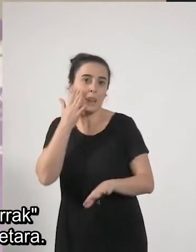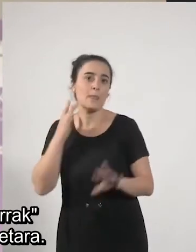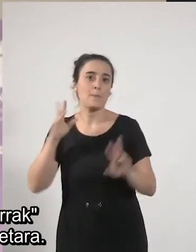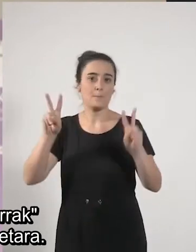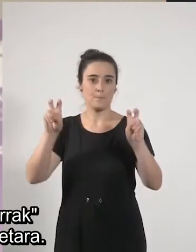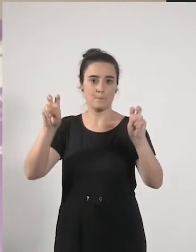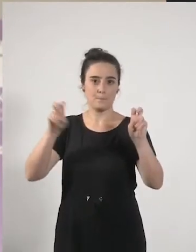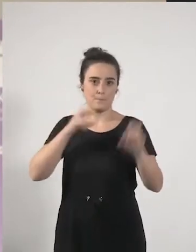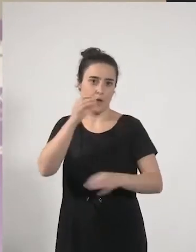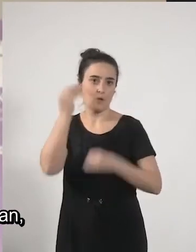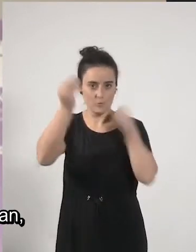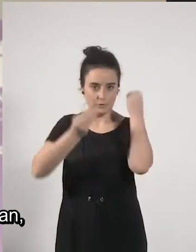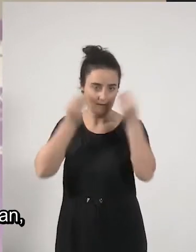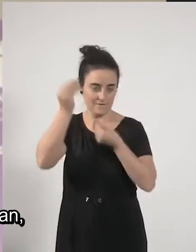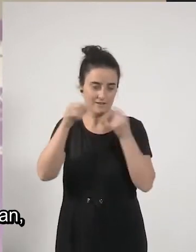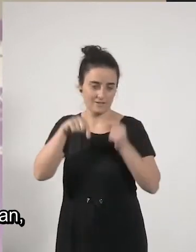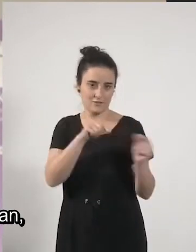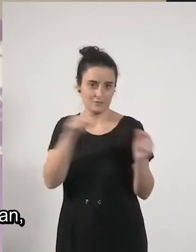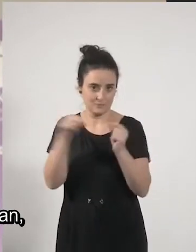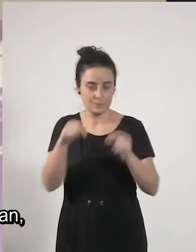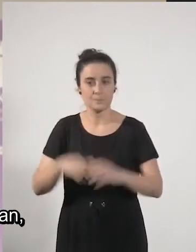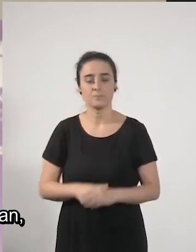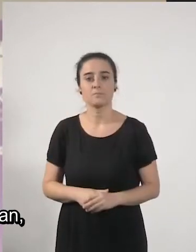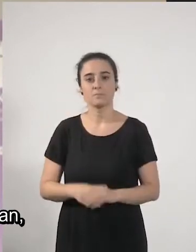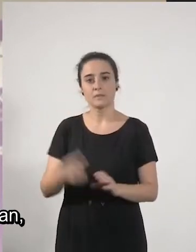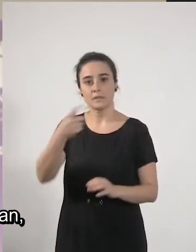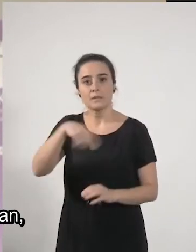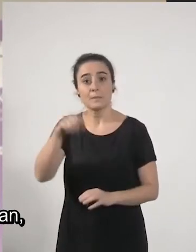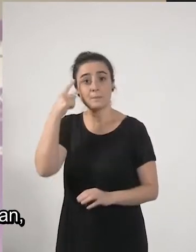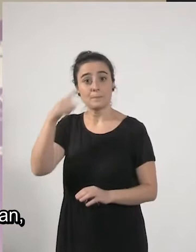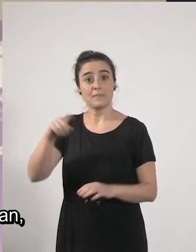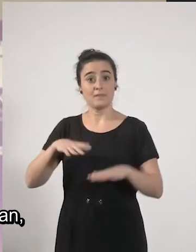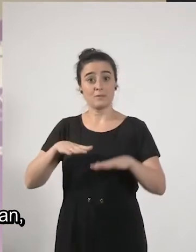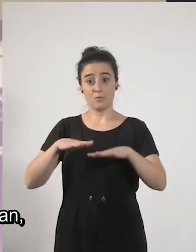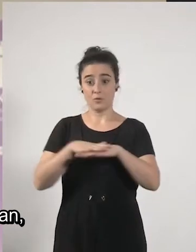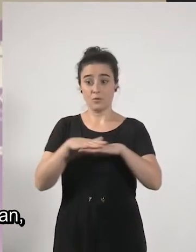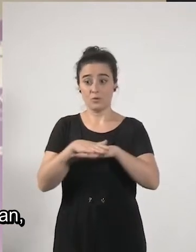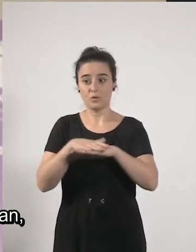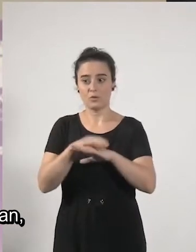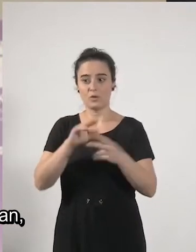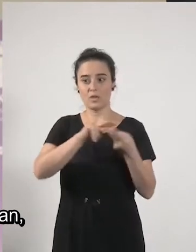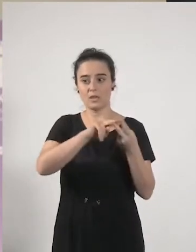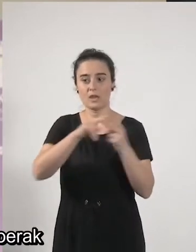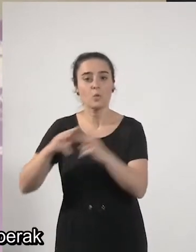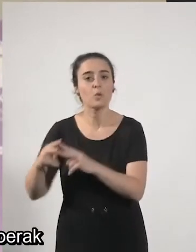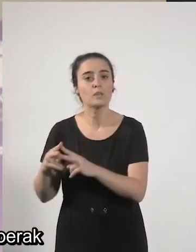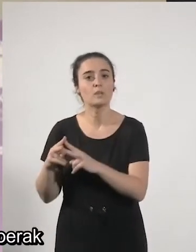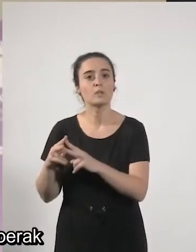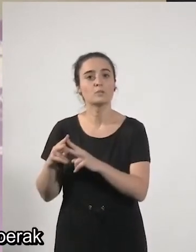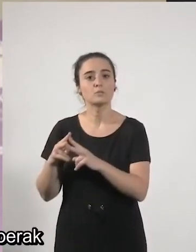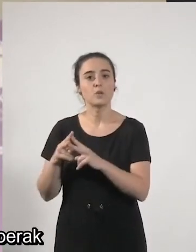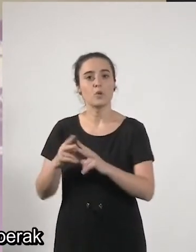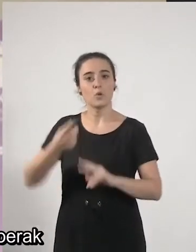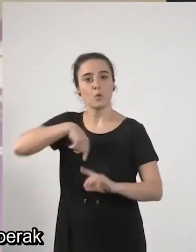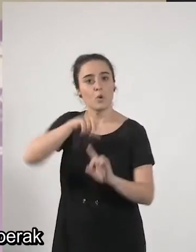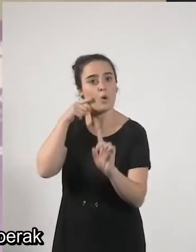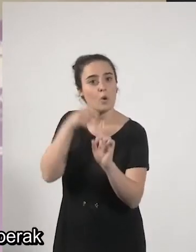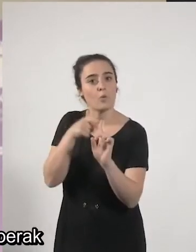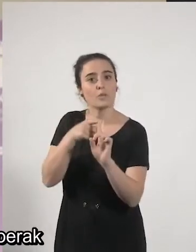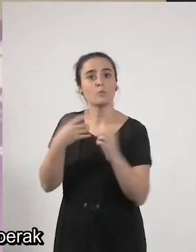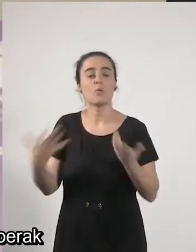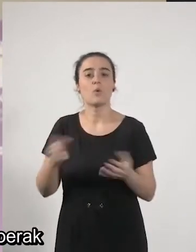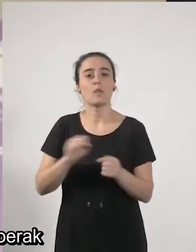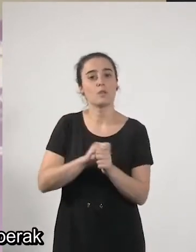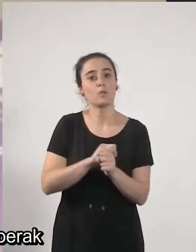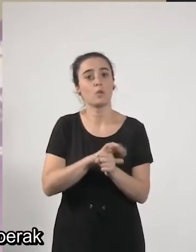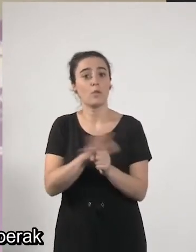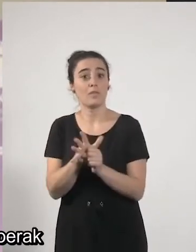espazio honetara. Daki zuen ez, sareko topak eta hoetan pilarrak esan dauen modu, gure elburua da COVID-19-krisiaren